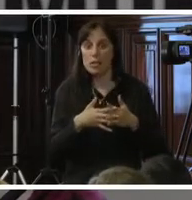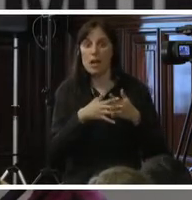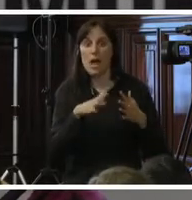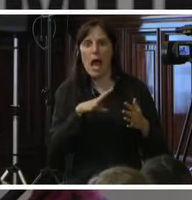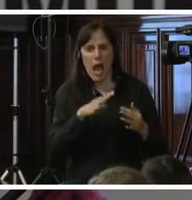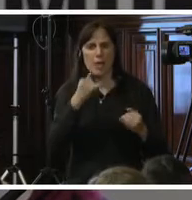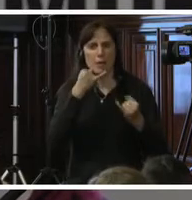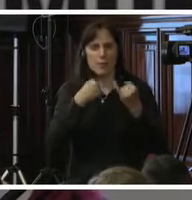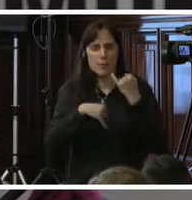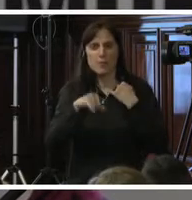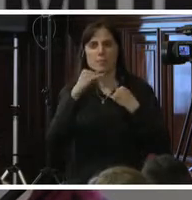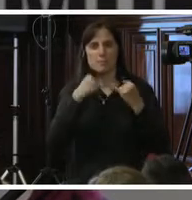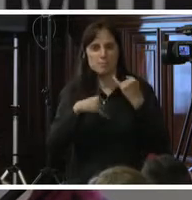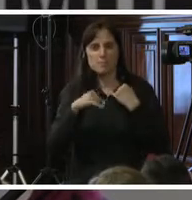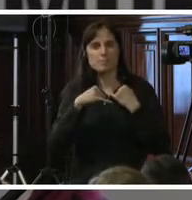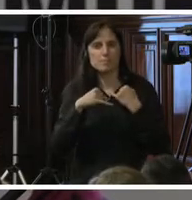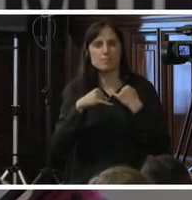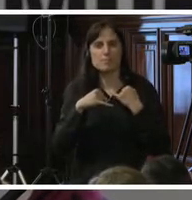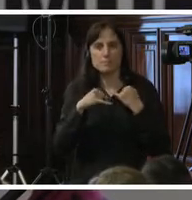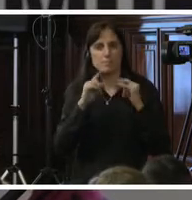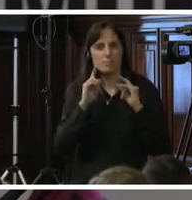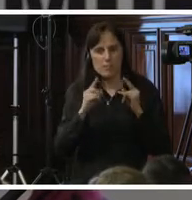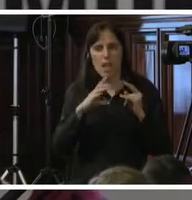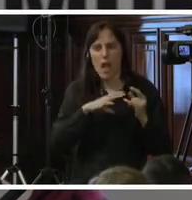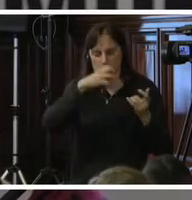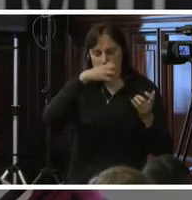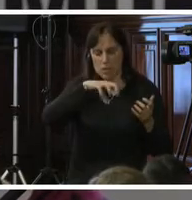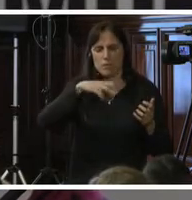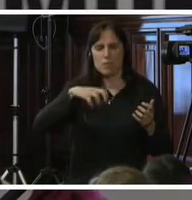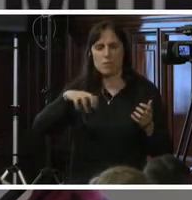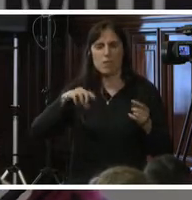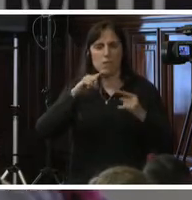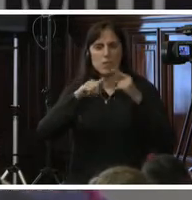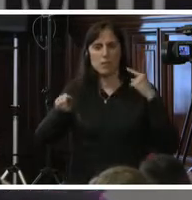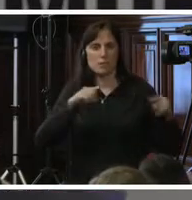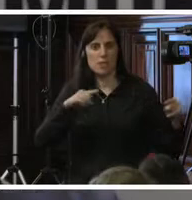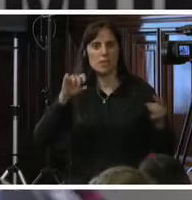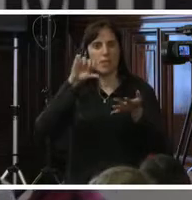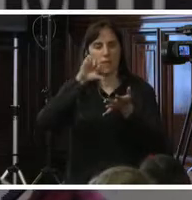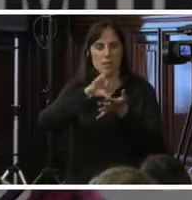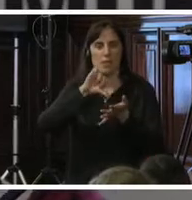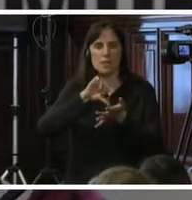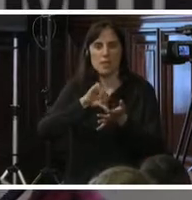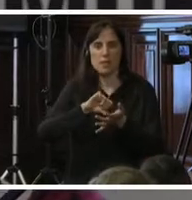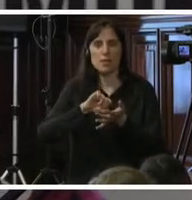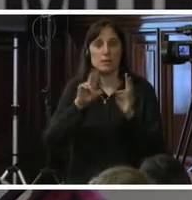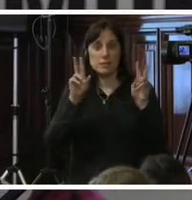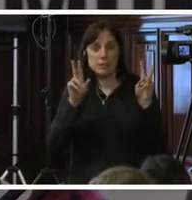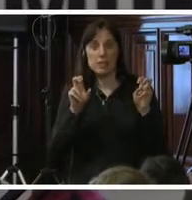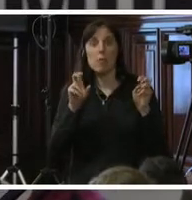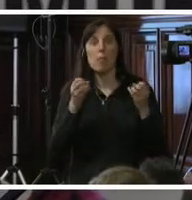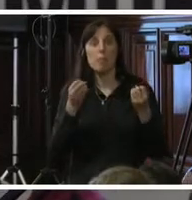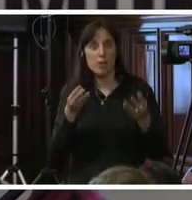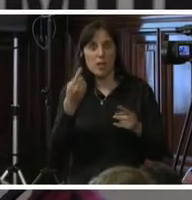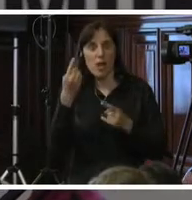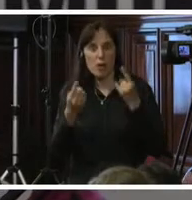datos y clasificaba a los distintos países sobre este tema, porque eran